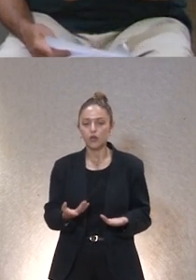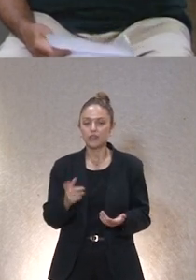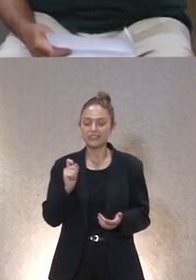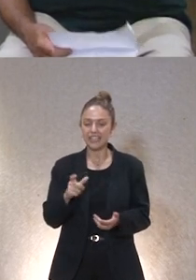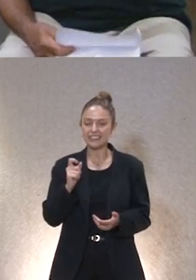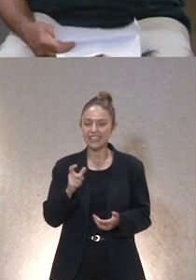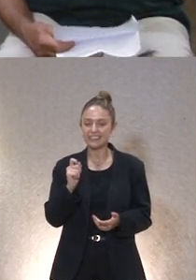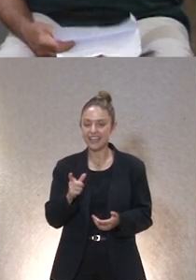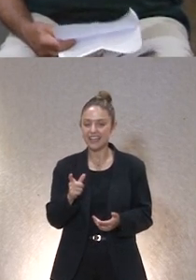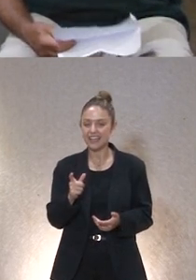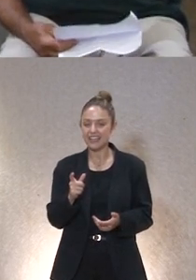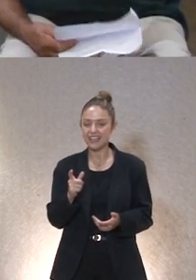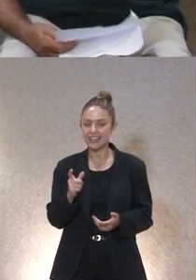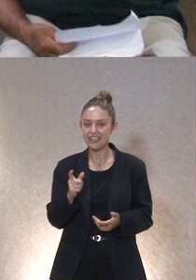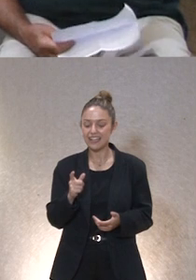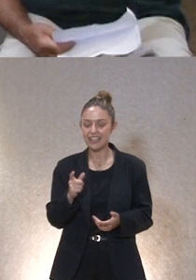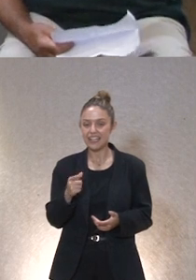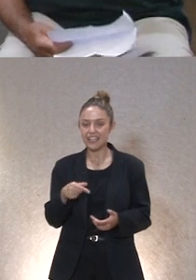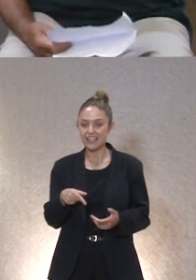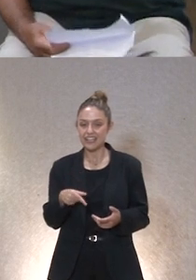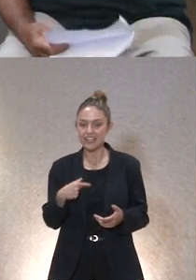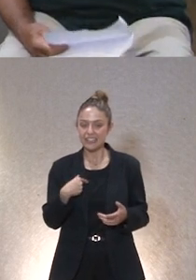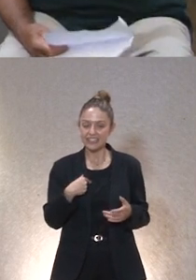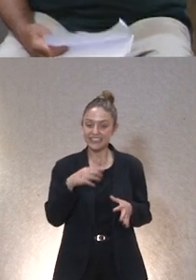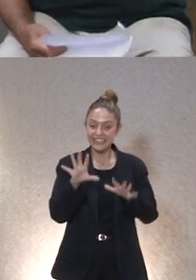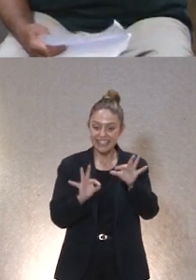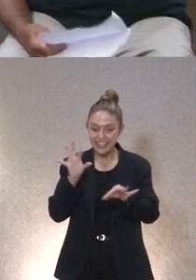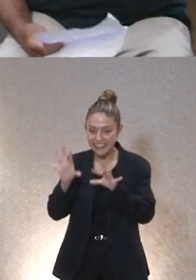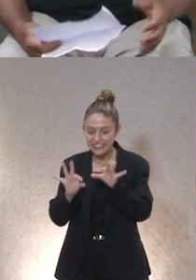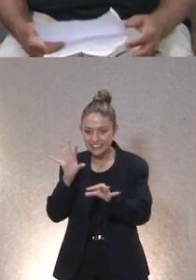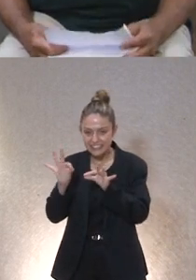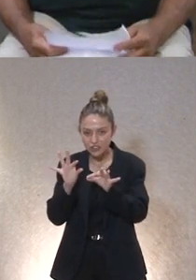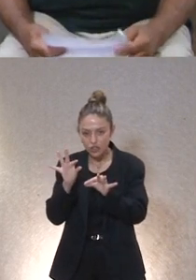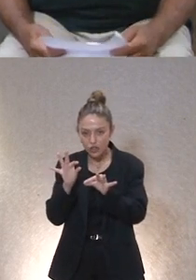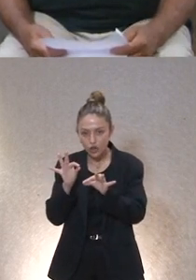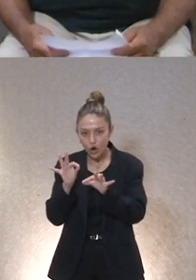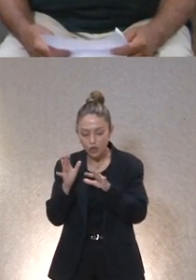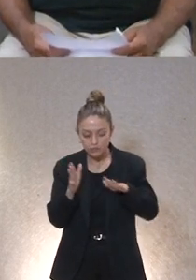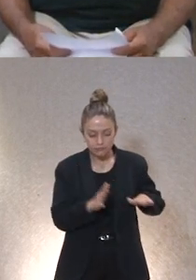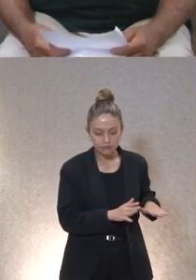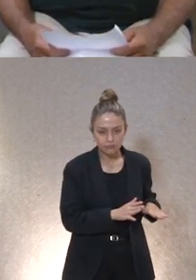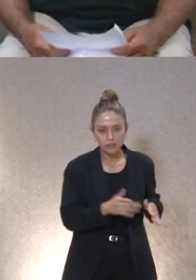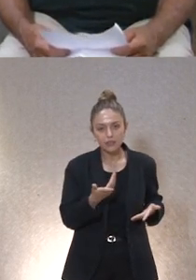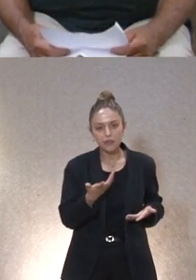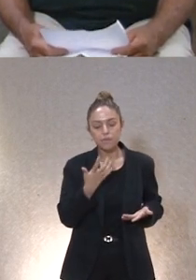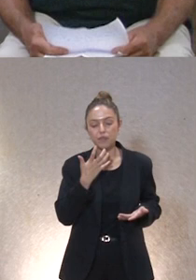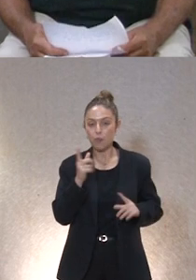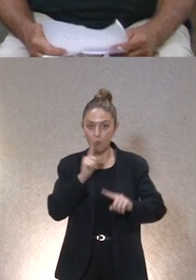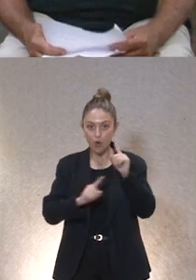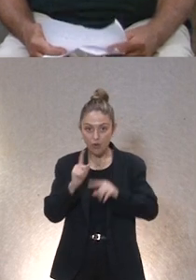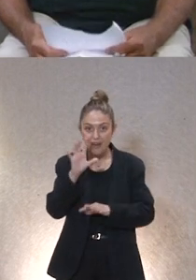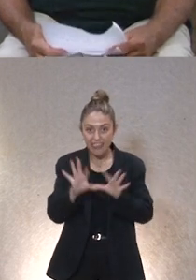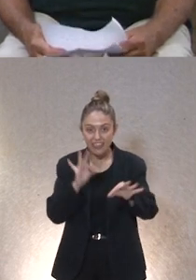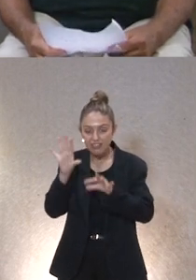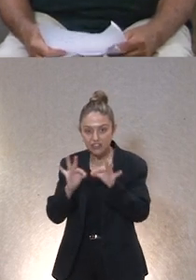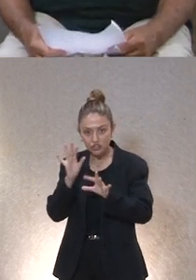desde mi punto de vista también la de ejecución de esas decisiones ¿no? porque evidentemente hay un problema tremendo para decidir para tomar